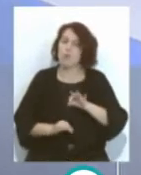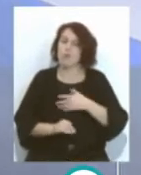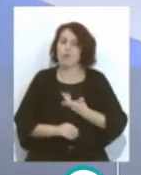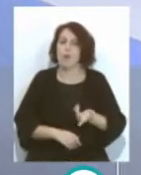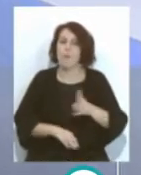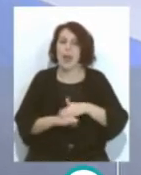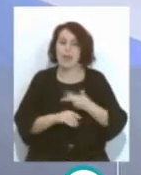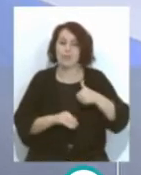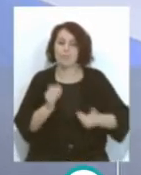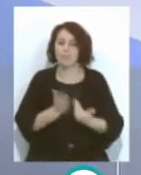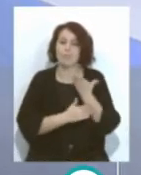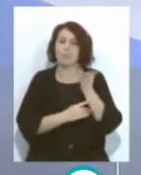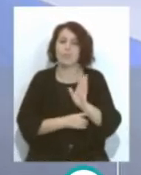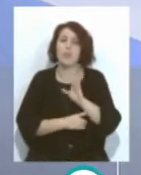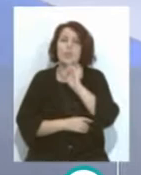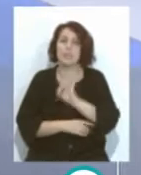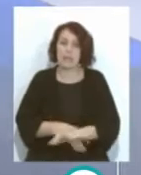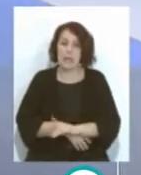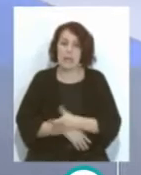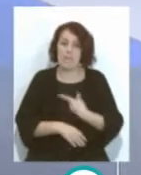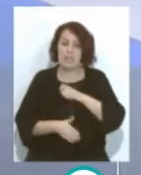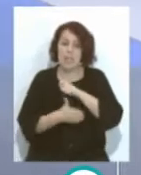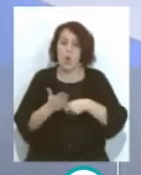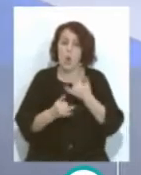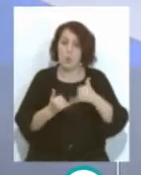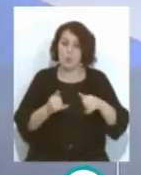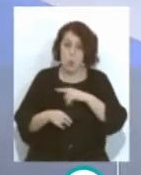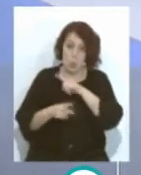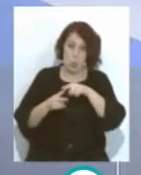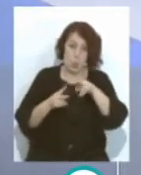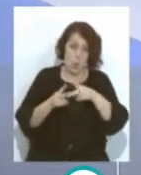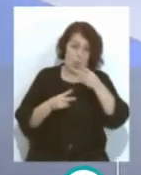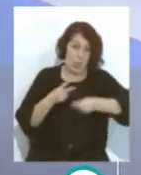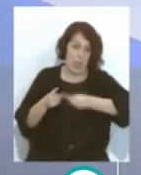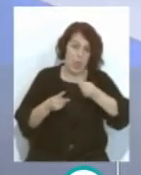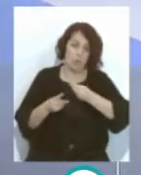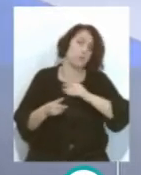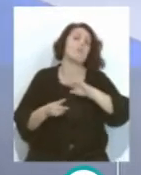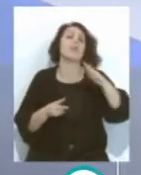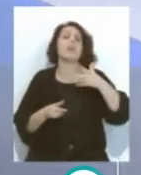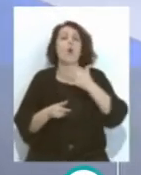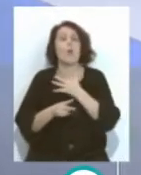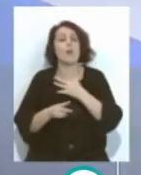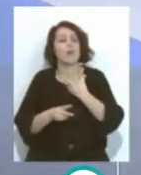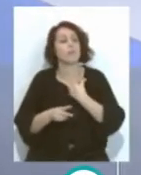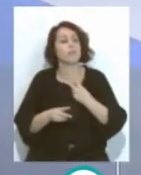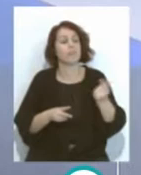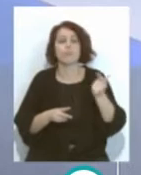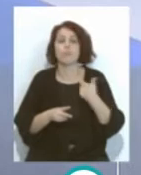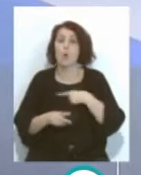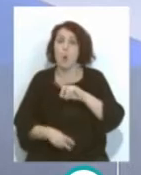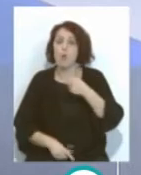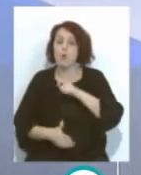presentación Esta mañana Del último fichaje De los dos Que se hicieron Se fueron cinco jugadores Uno